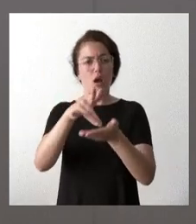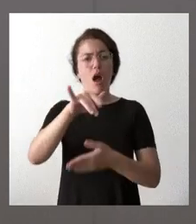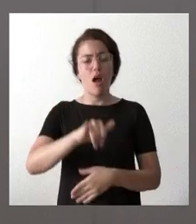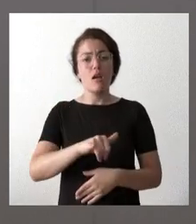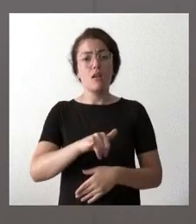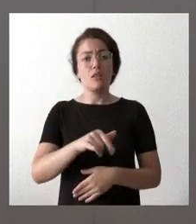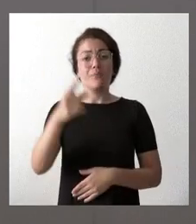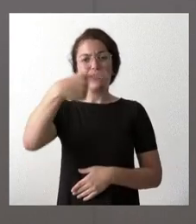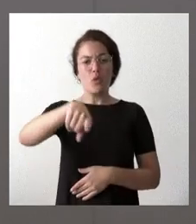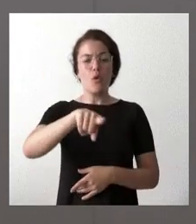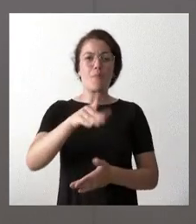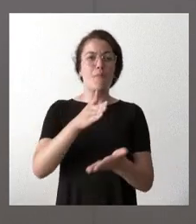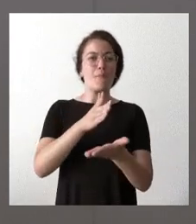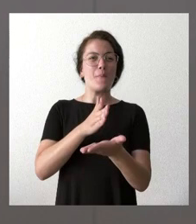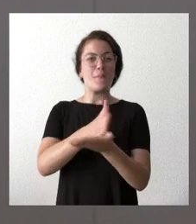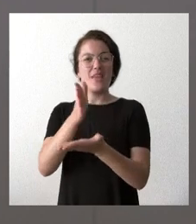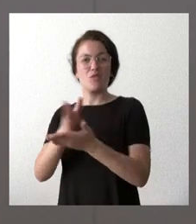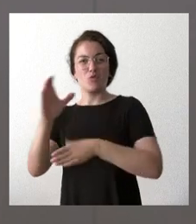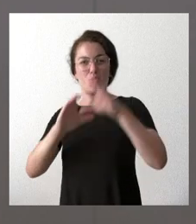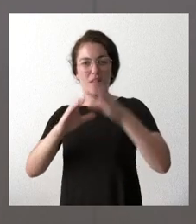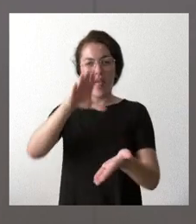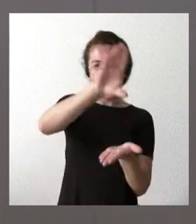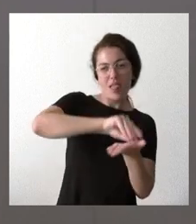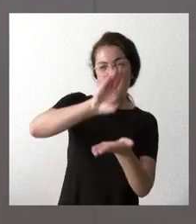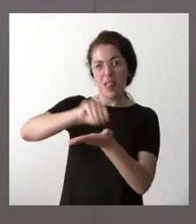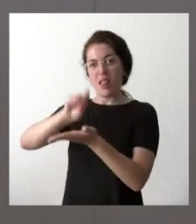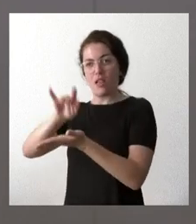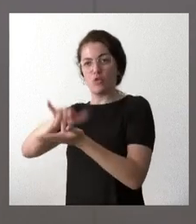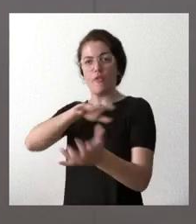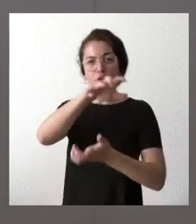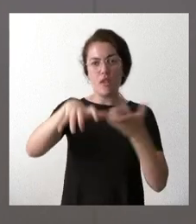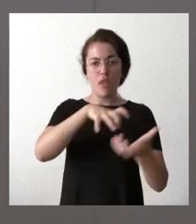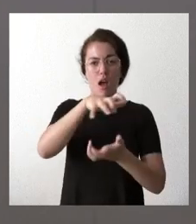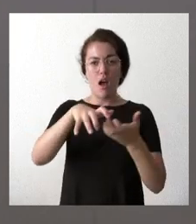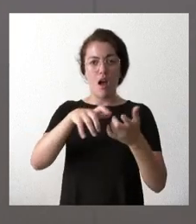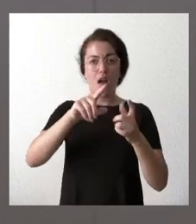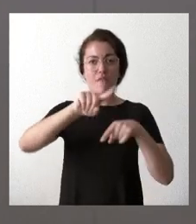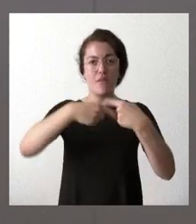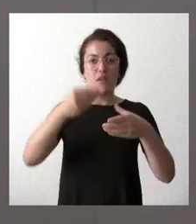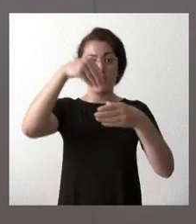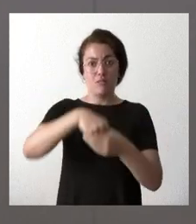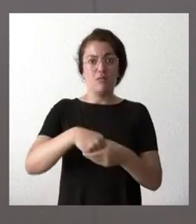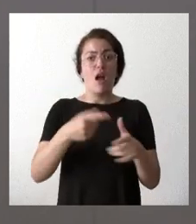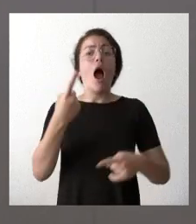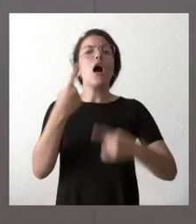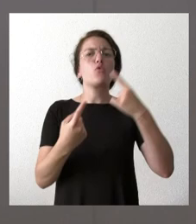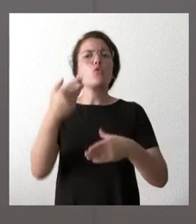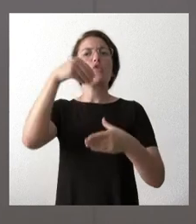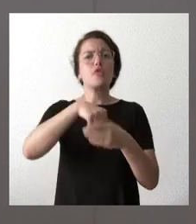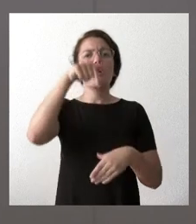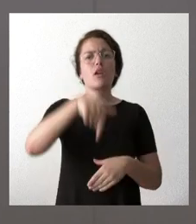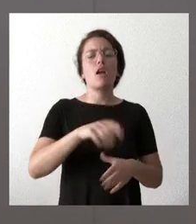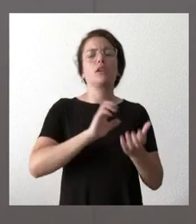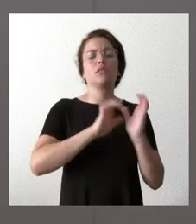comunicación recogen casos de esa violencia recientemente alguno incluso en el ámbito de nuestra propia comunidad autónoma pero